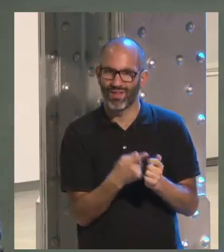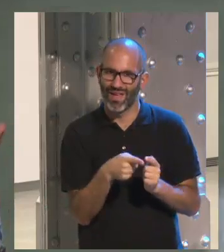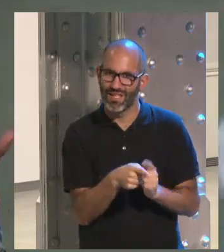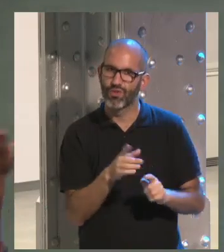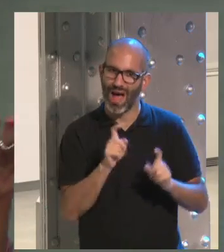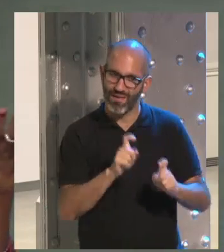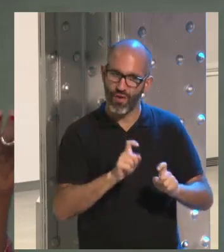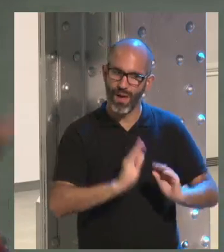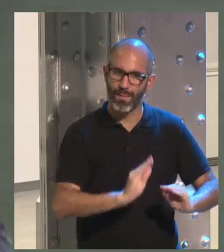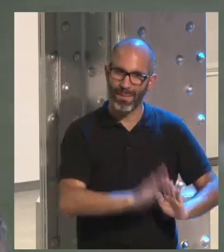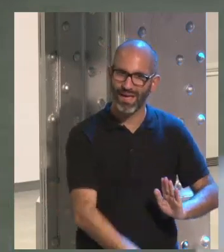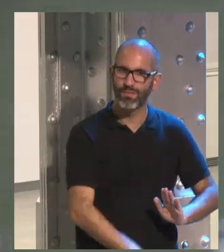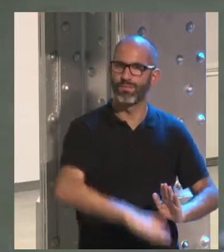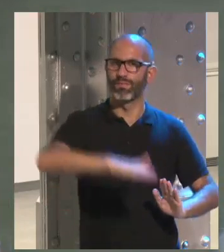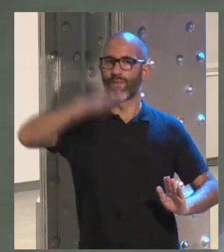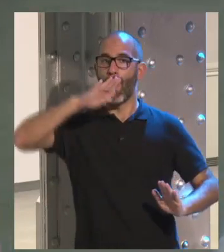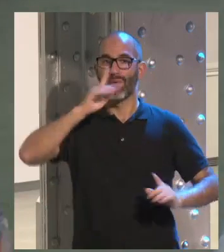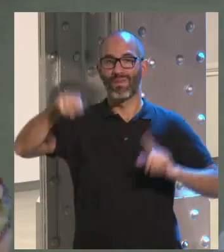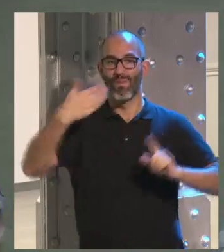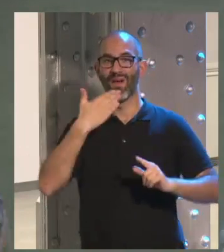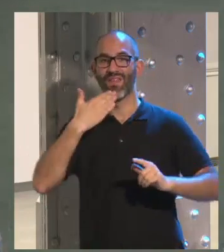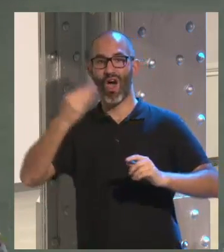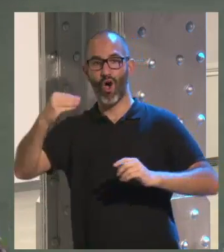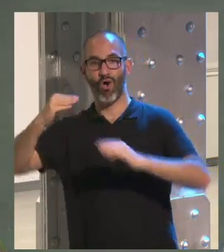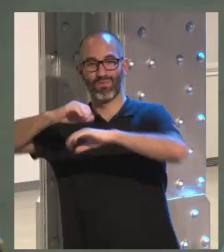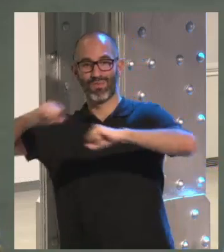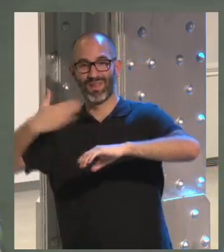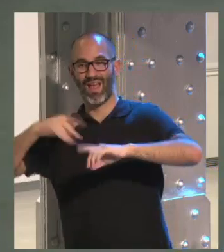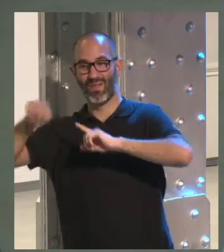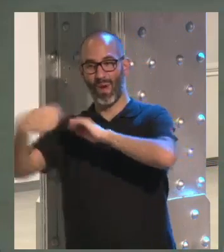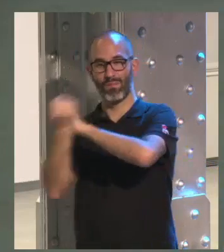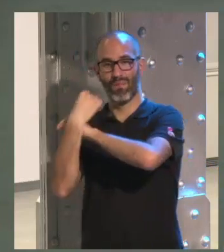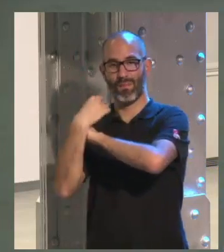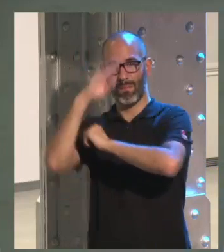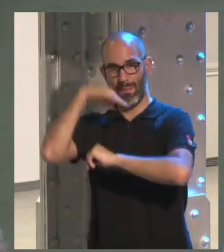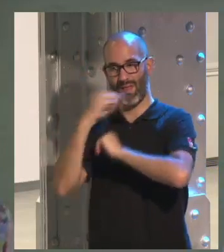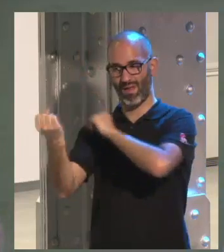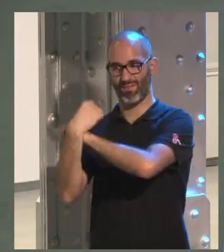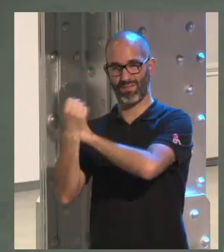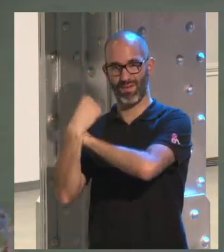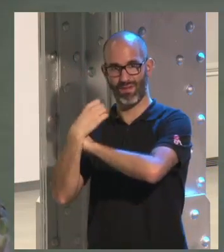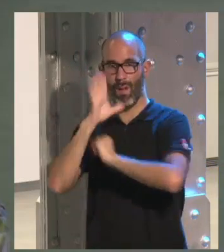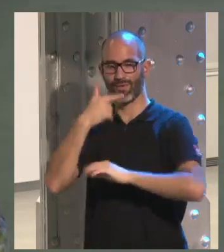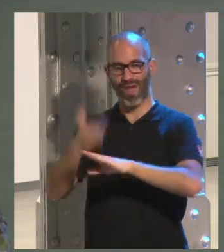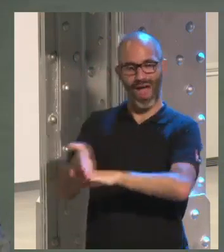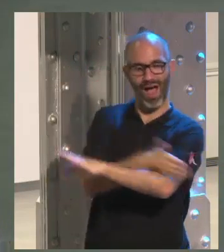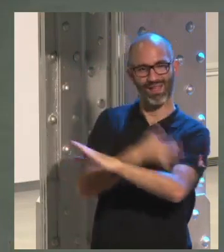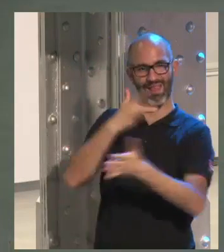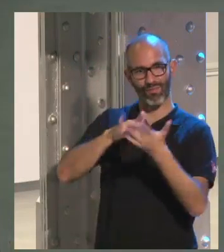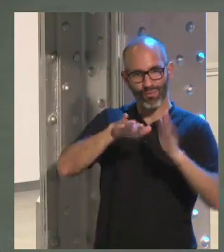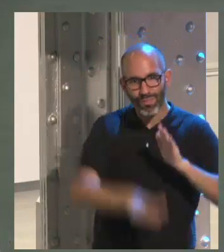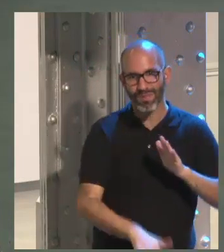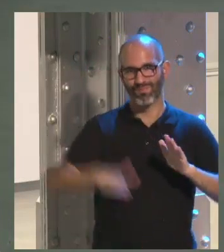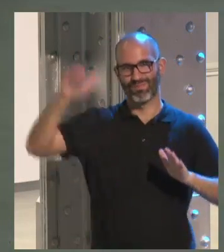empezar a formar desde pequeños cuando llegan a la adolescencia poco caso nos hacen a los padres entonces ya tienen que venir con esa